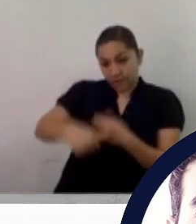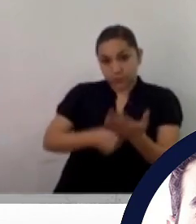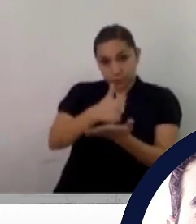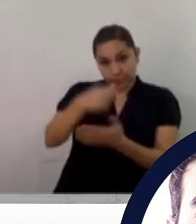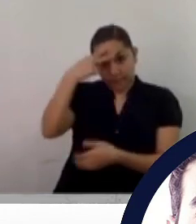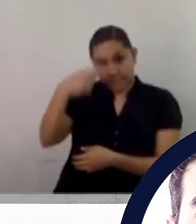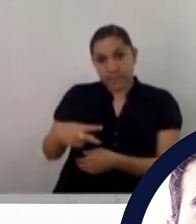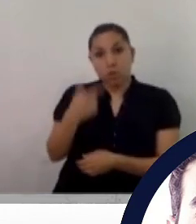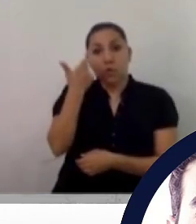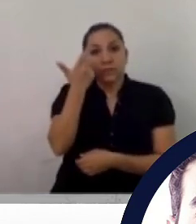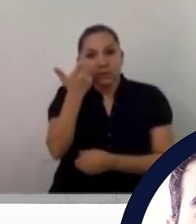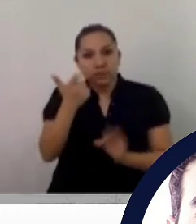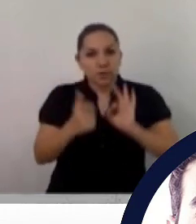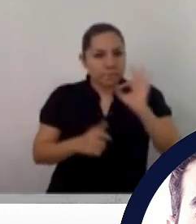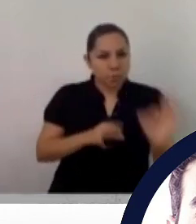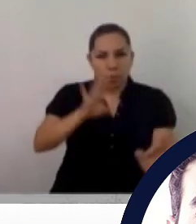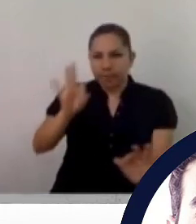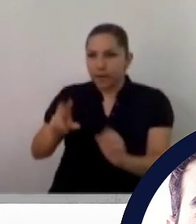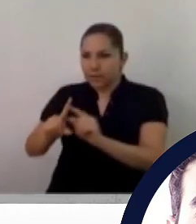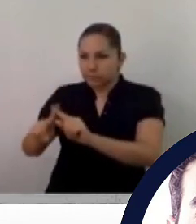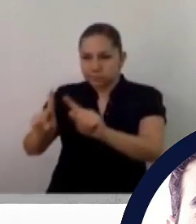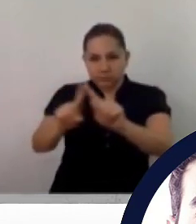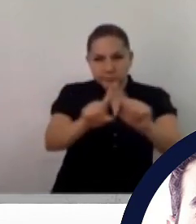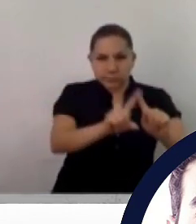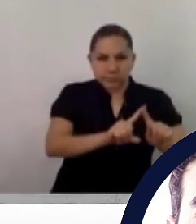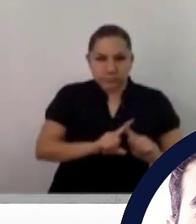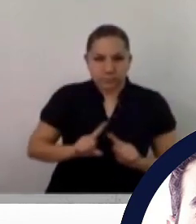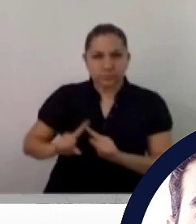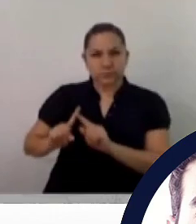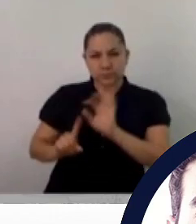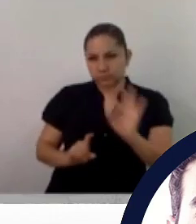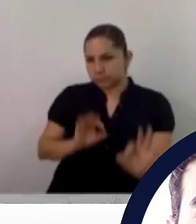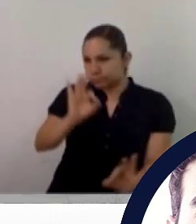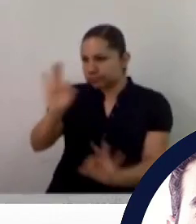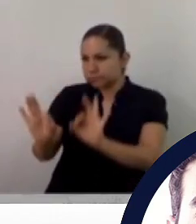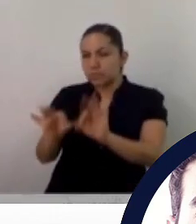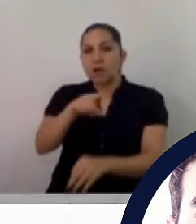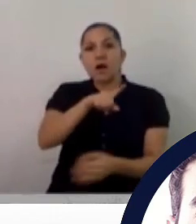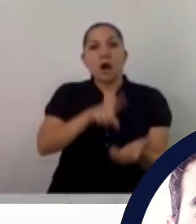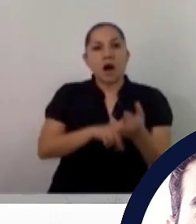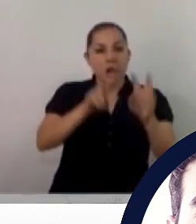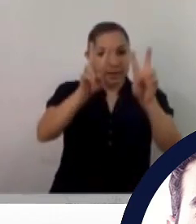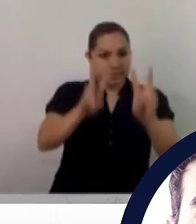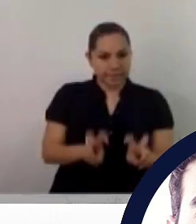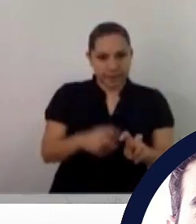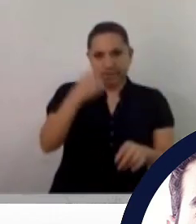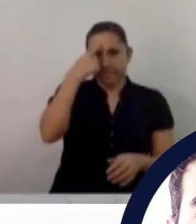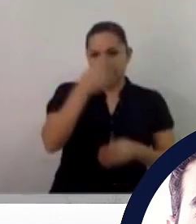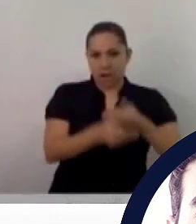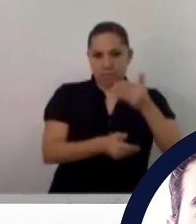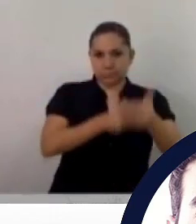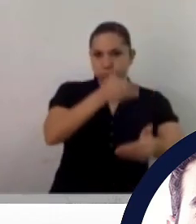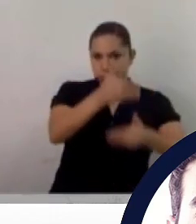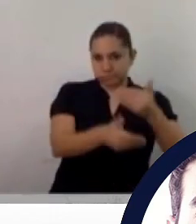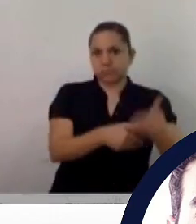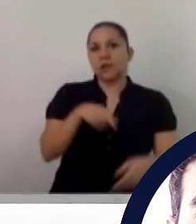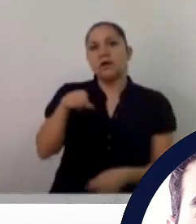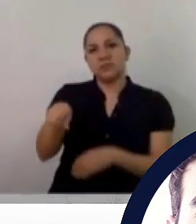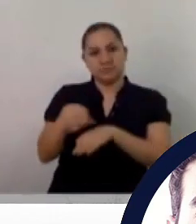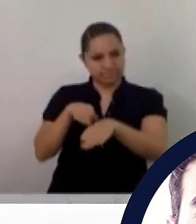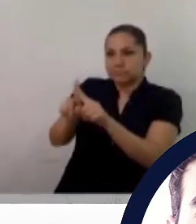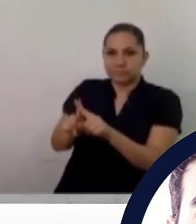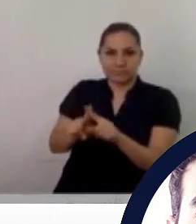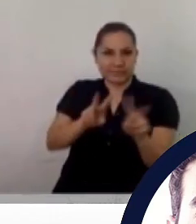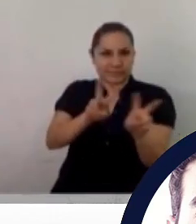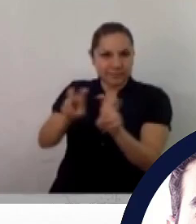pero pues sí, no aparece como una fortaleza. Es más bien una de sus debilidades. Está en